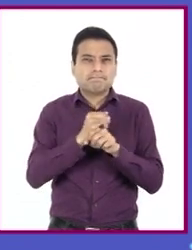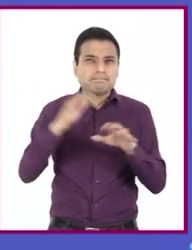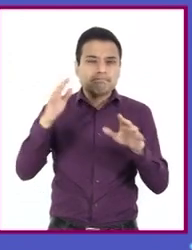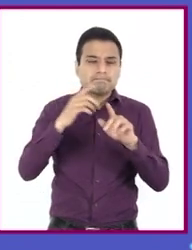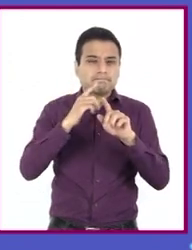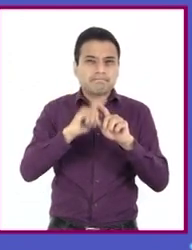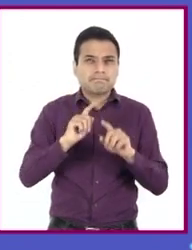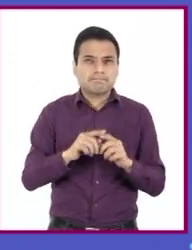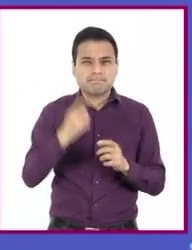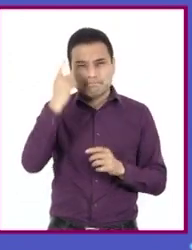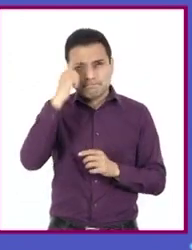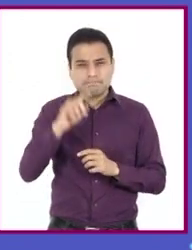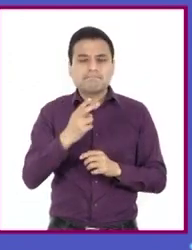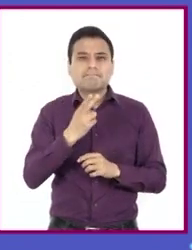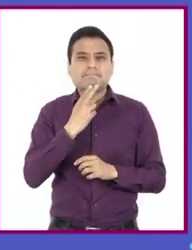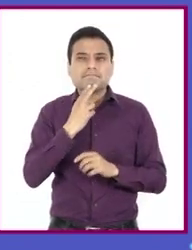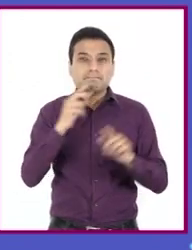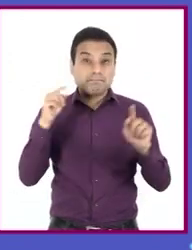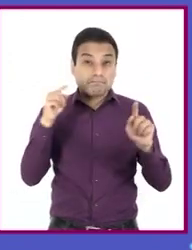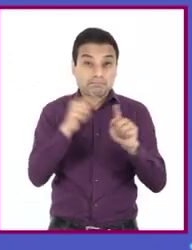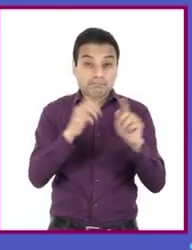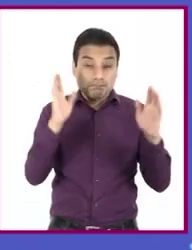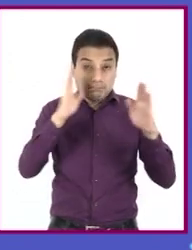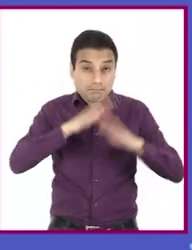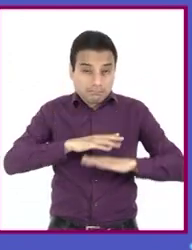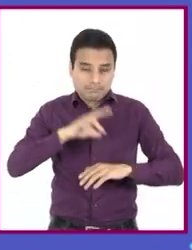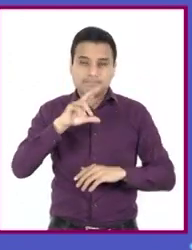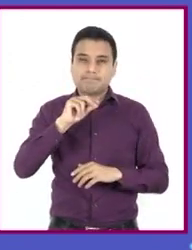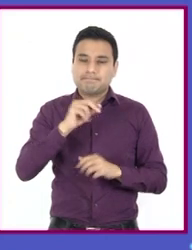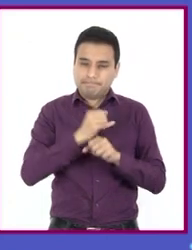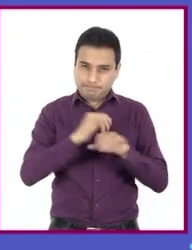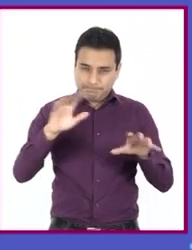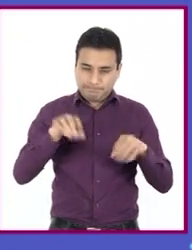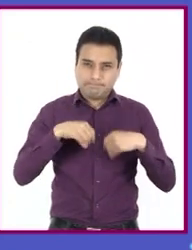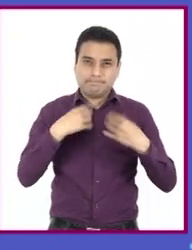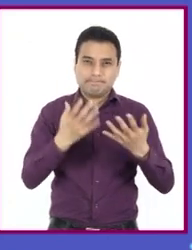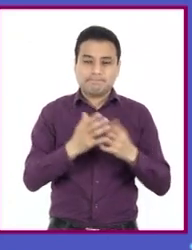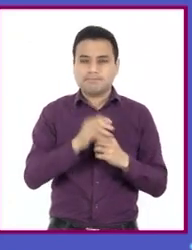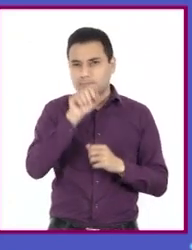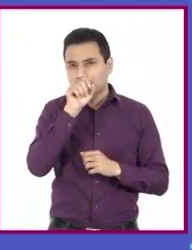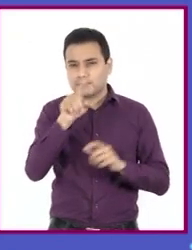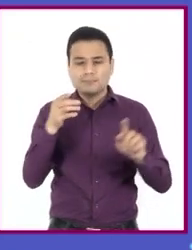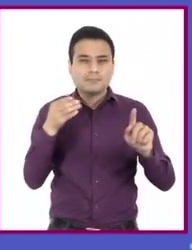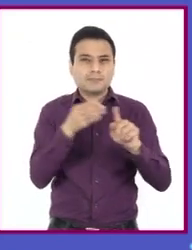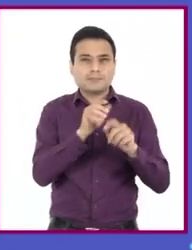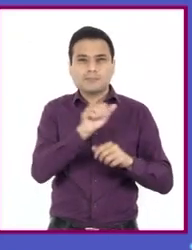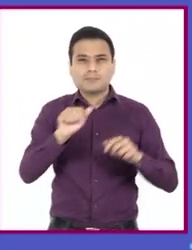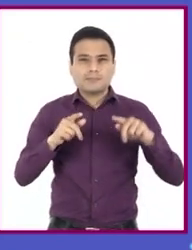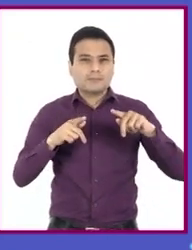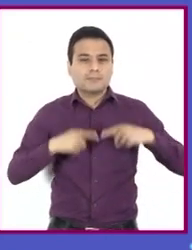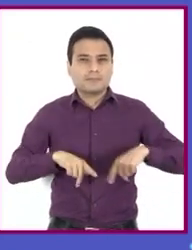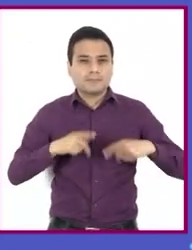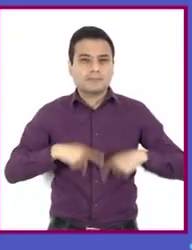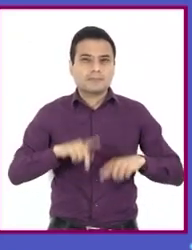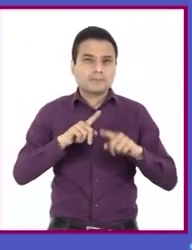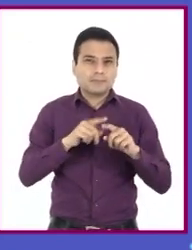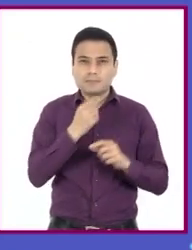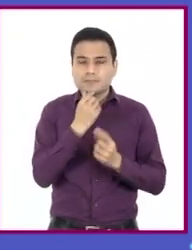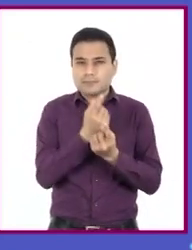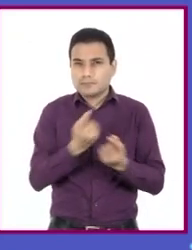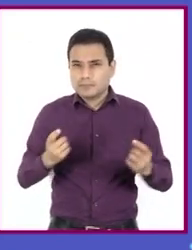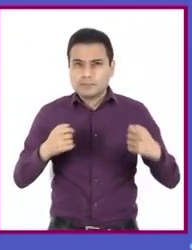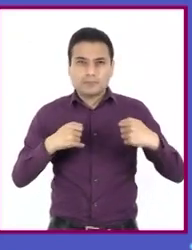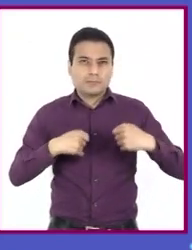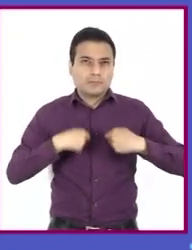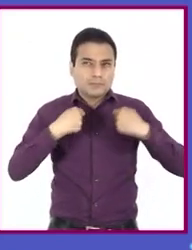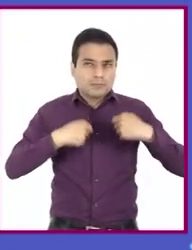que en entretener. El destinatario, que puede ser niños, público en general, adolescentes, o cualquier grupo social al